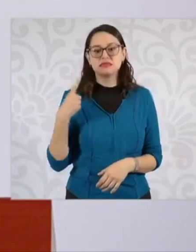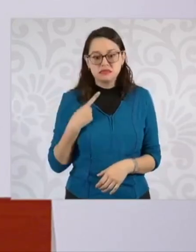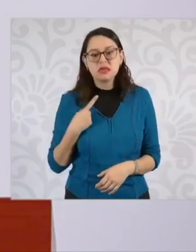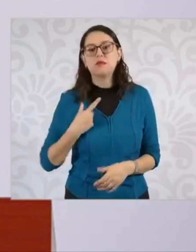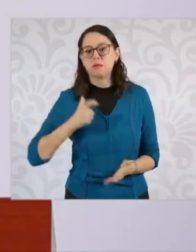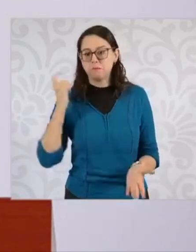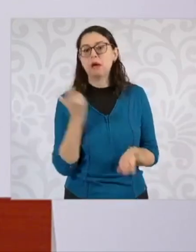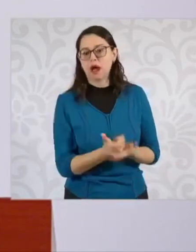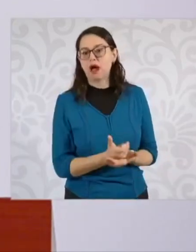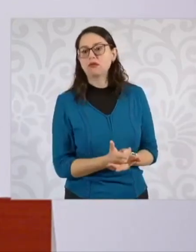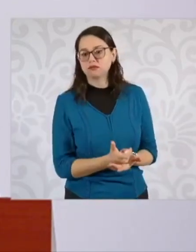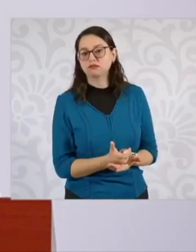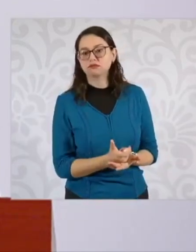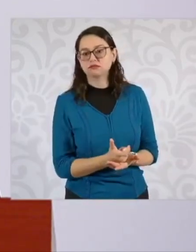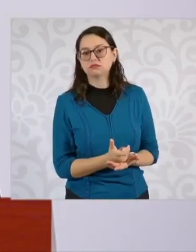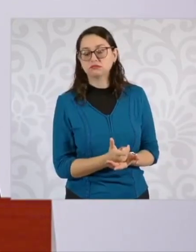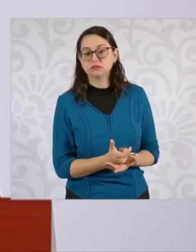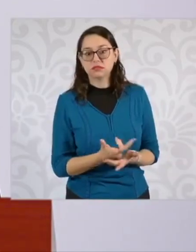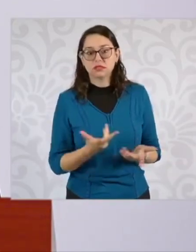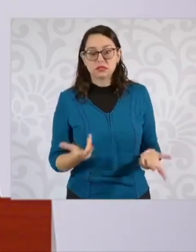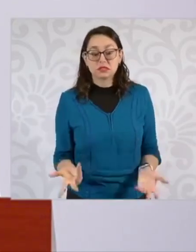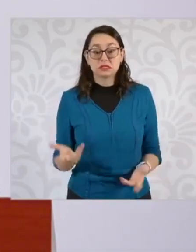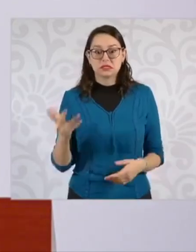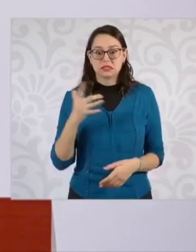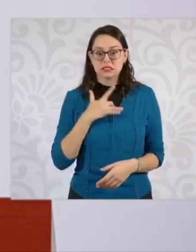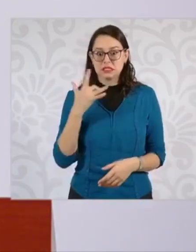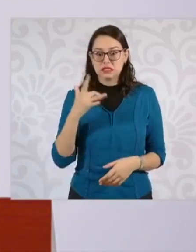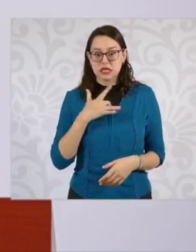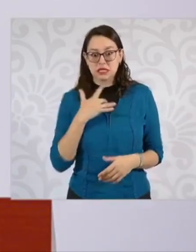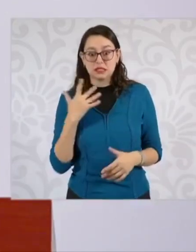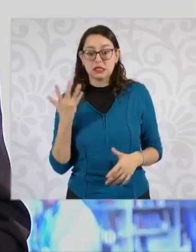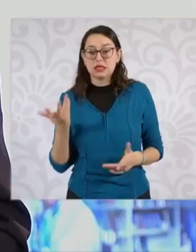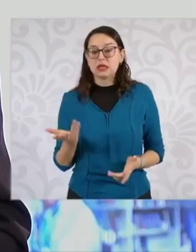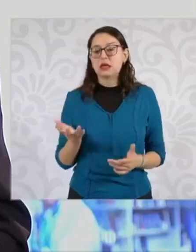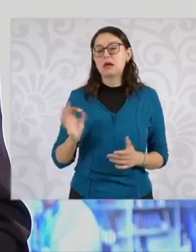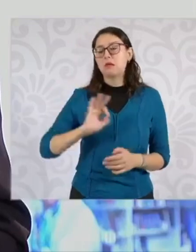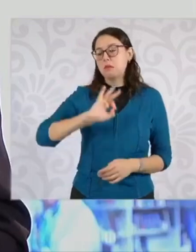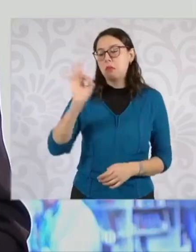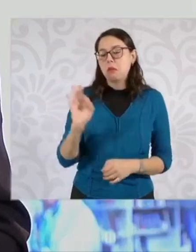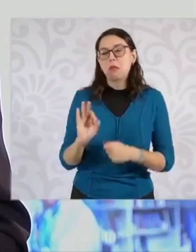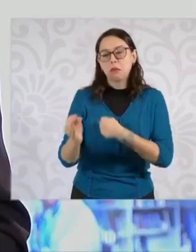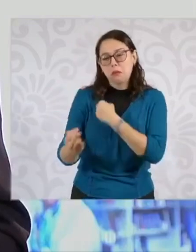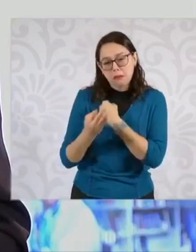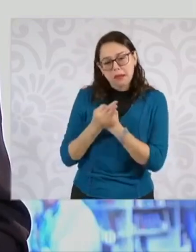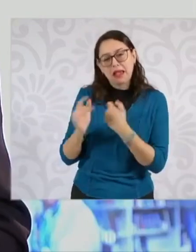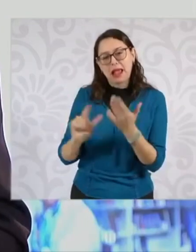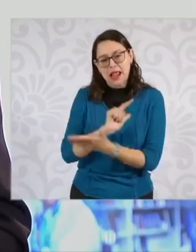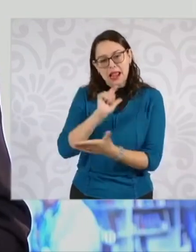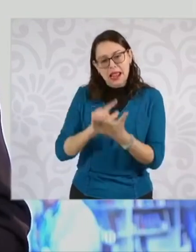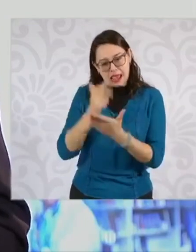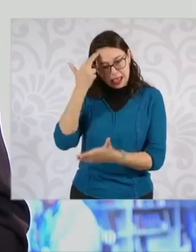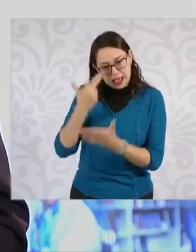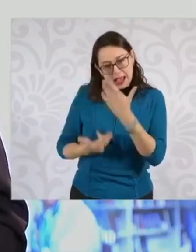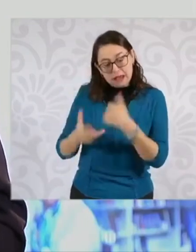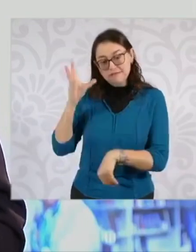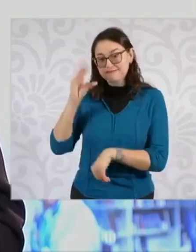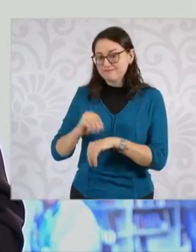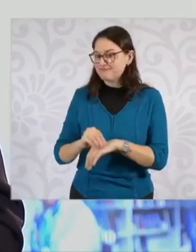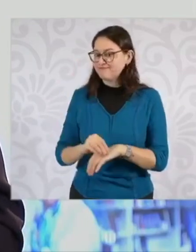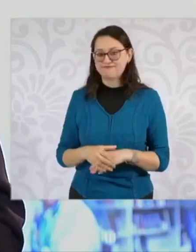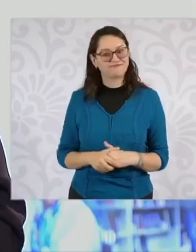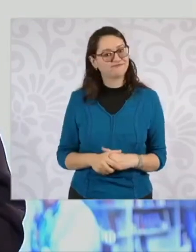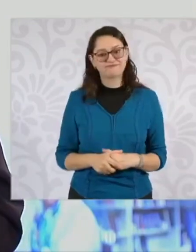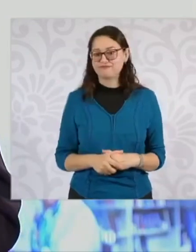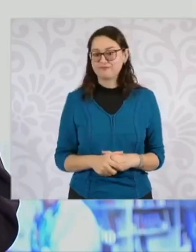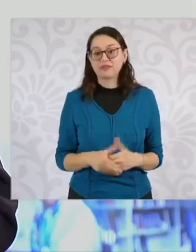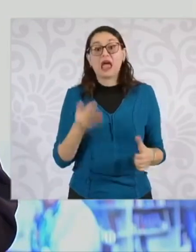ley, que no haya ningún incentivo para violar la ley. Ahorita para muchas empresas